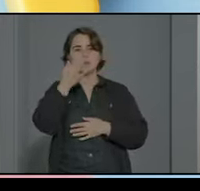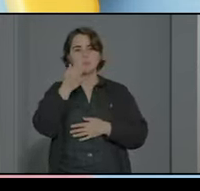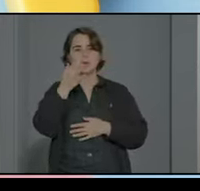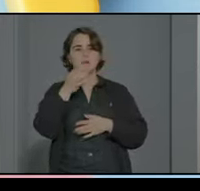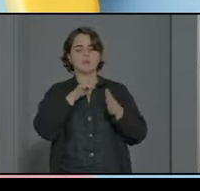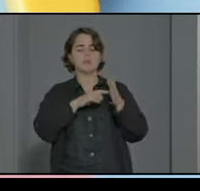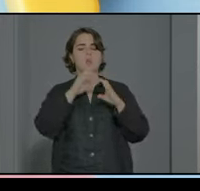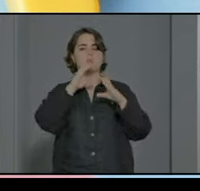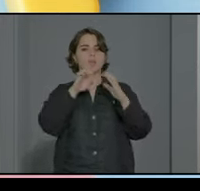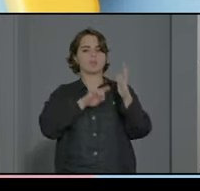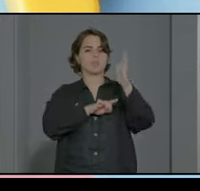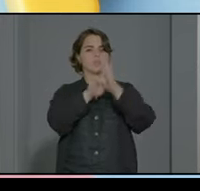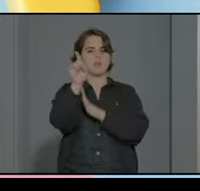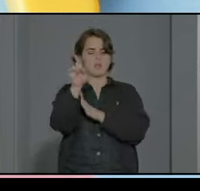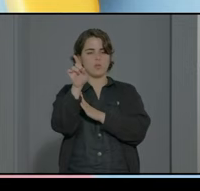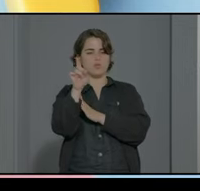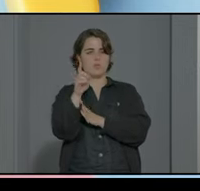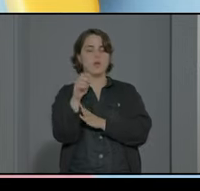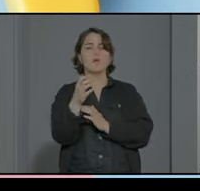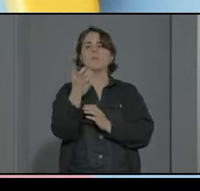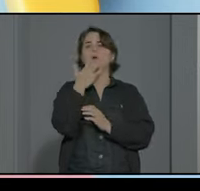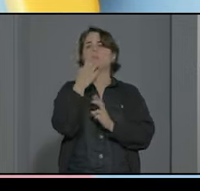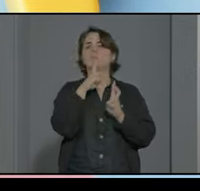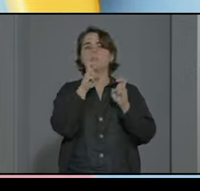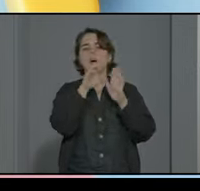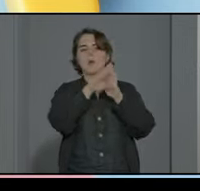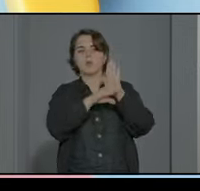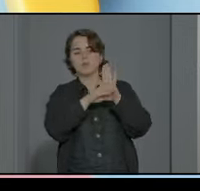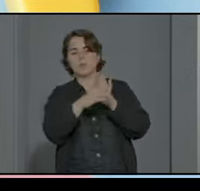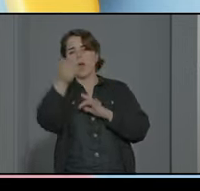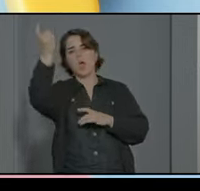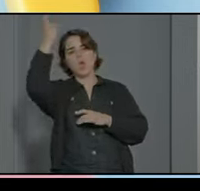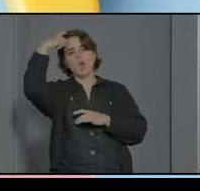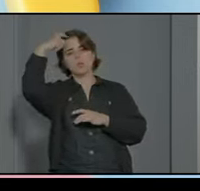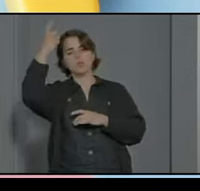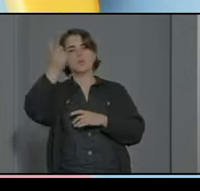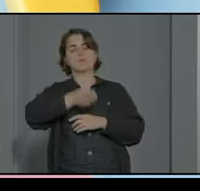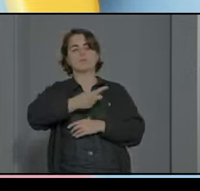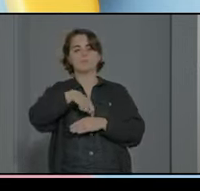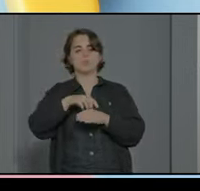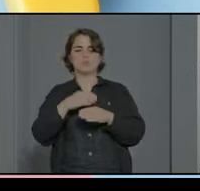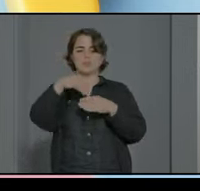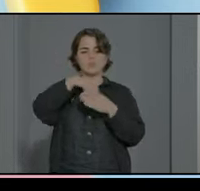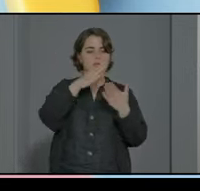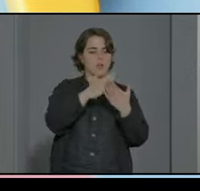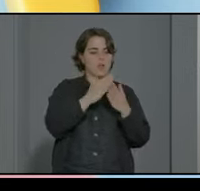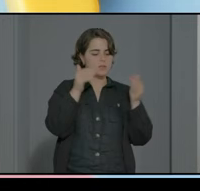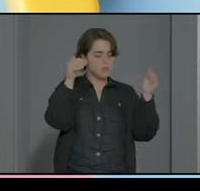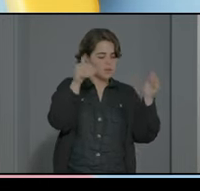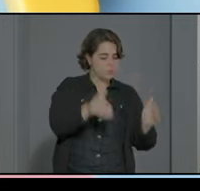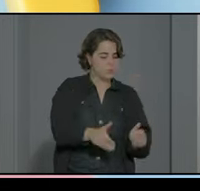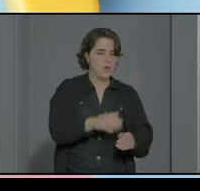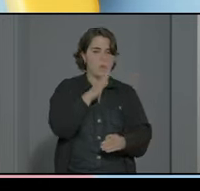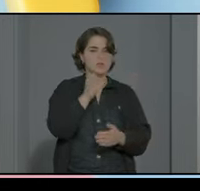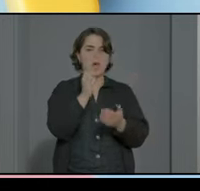desarrollo comunicativo ¿vale? Todo el tema curricular todo el tema cognitivo lo vamos a dejar para el aula queremos apostar